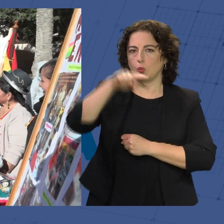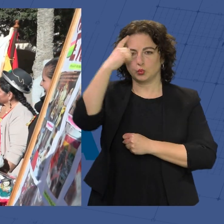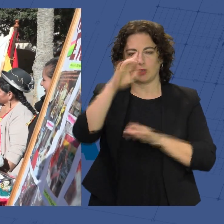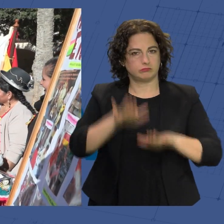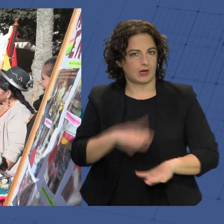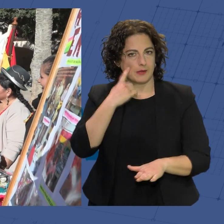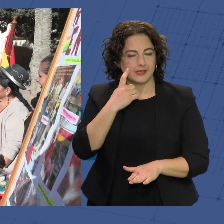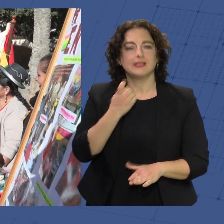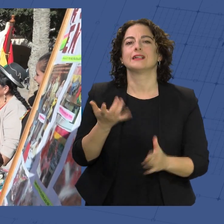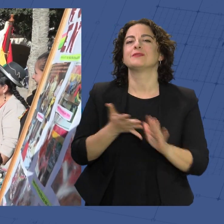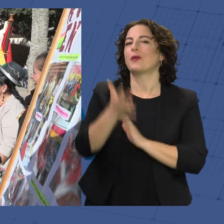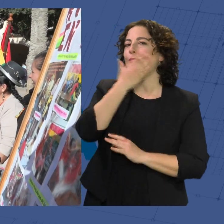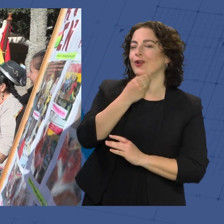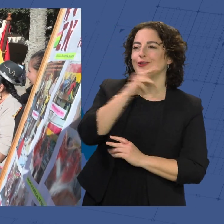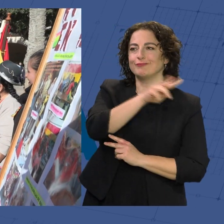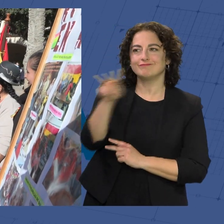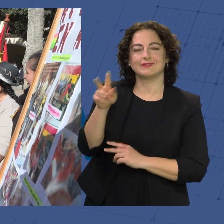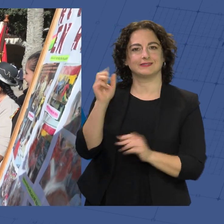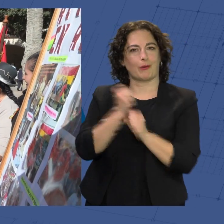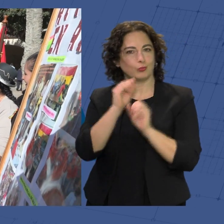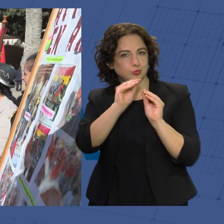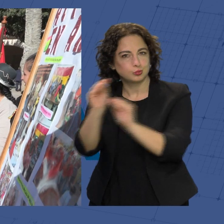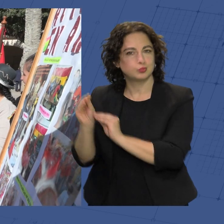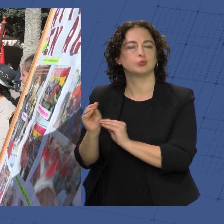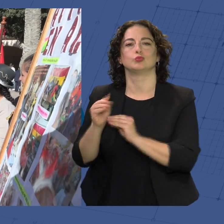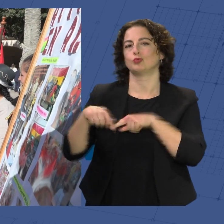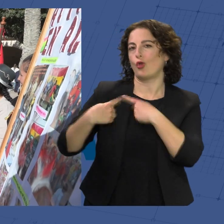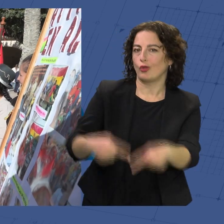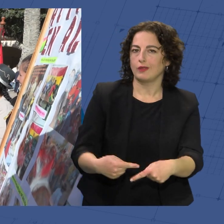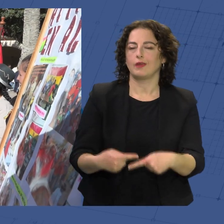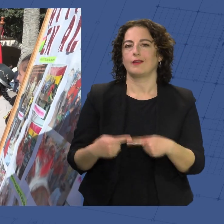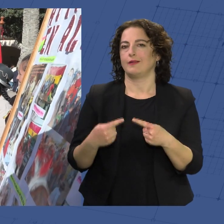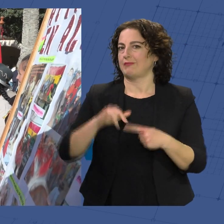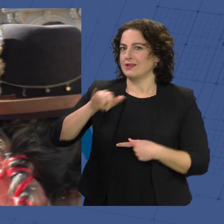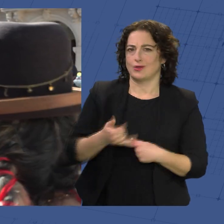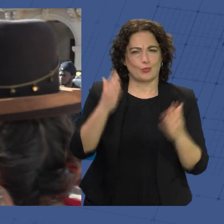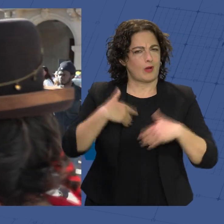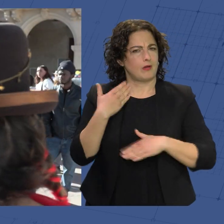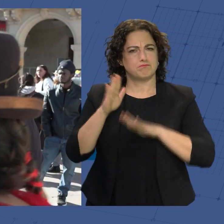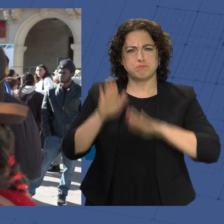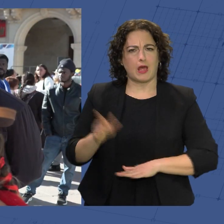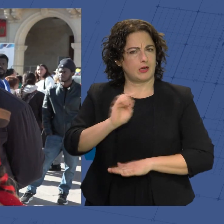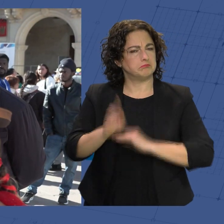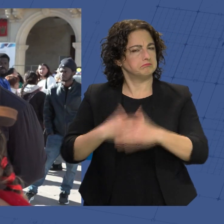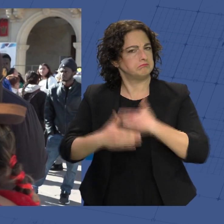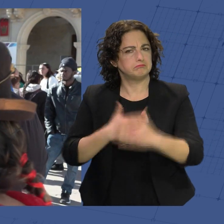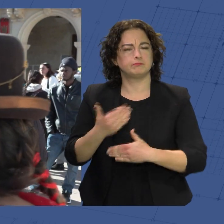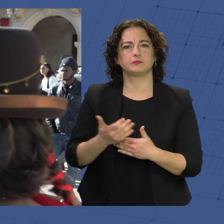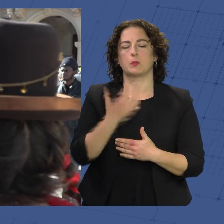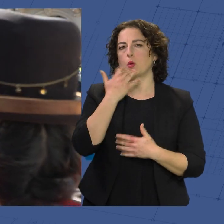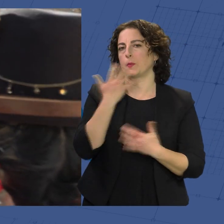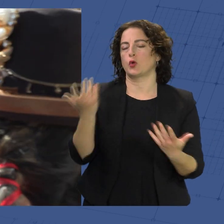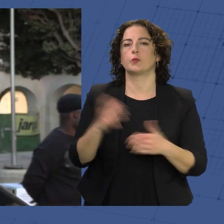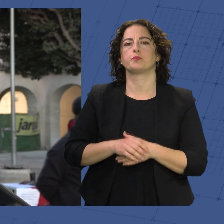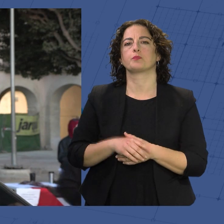Es muy bonito ver toda esa labor que están haciendo diariamente, incansablemente. En algunos casos, por ejemplo,